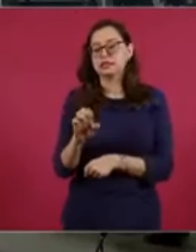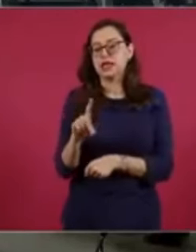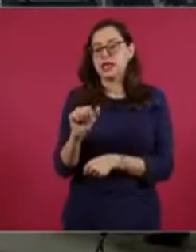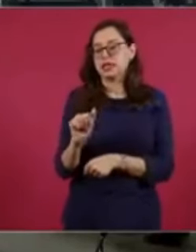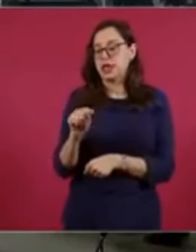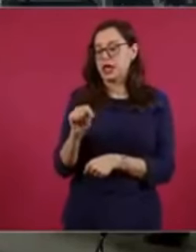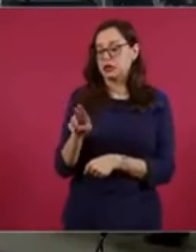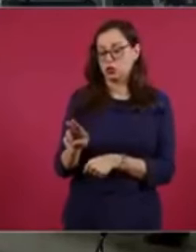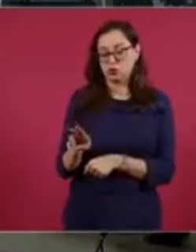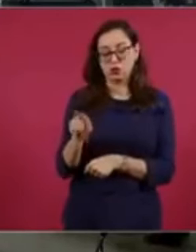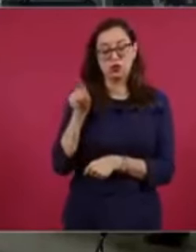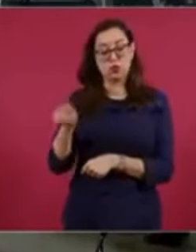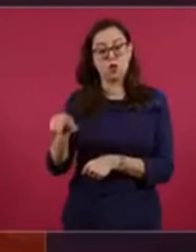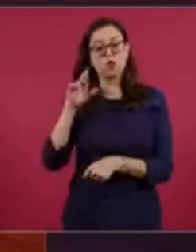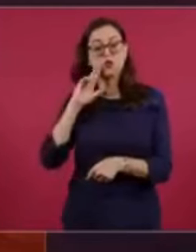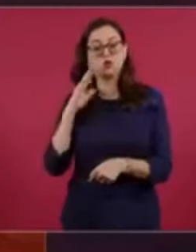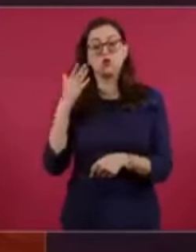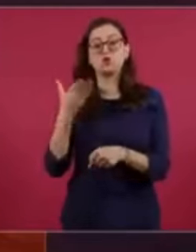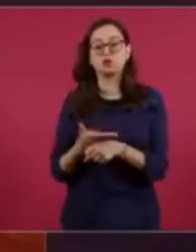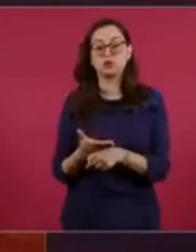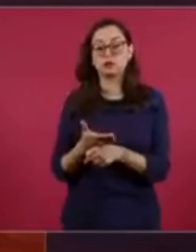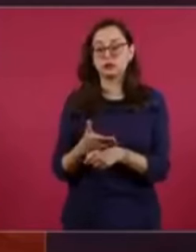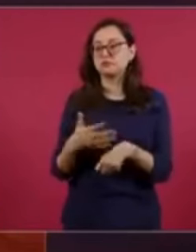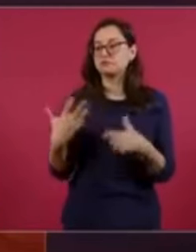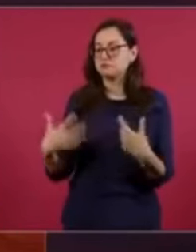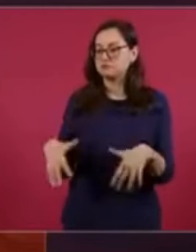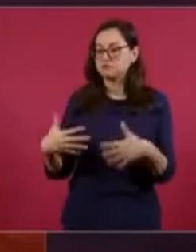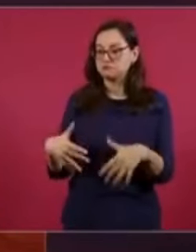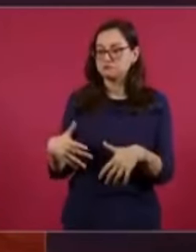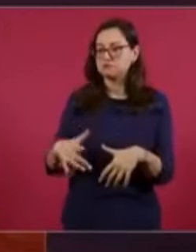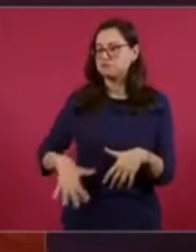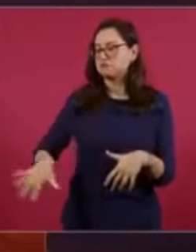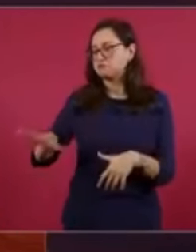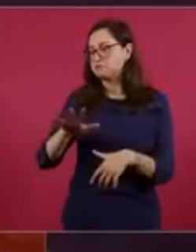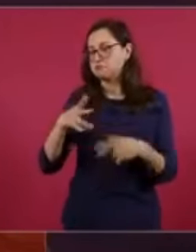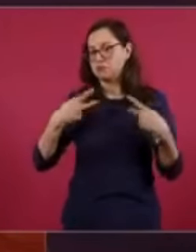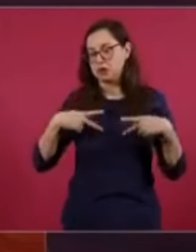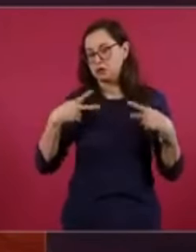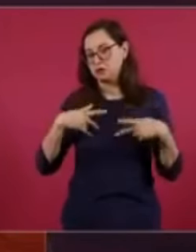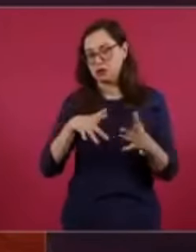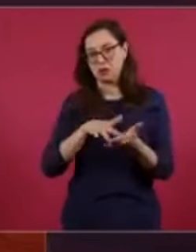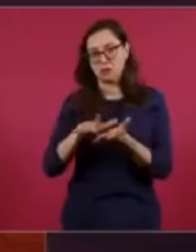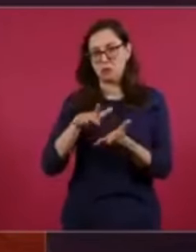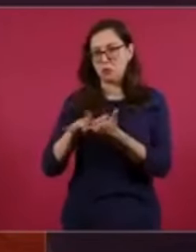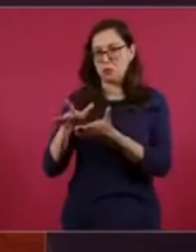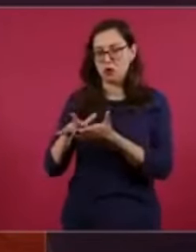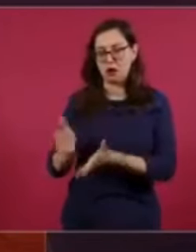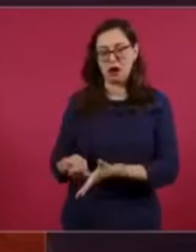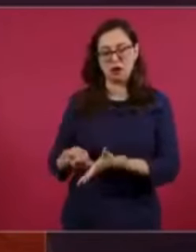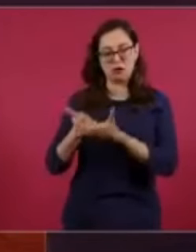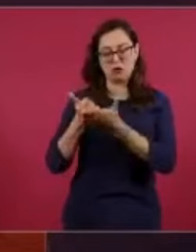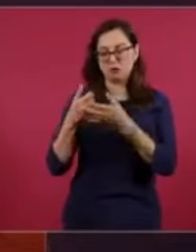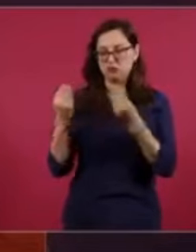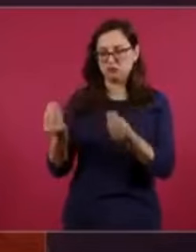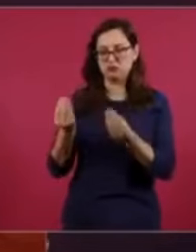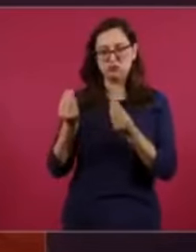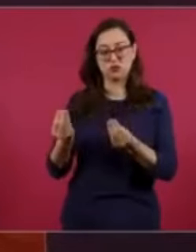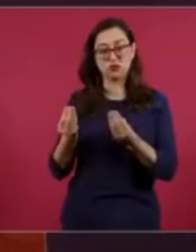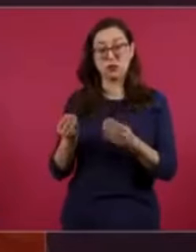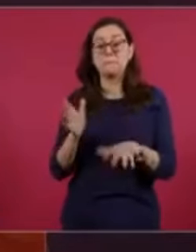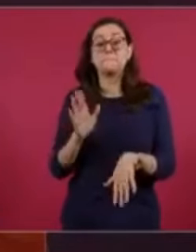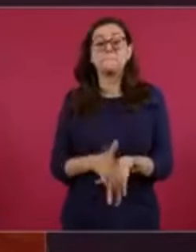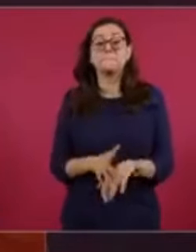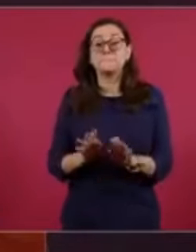Territorial, que ella se encargó de apoyarnos en toda la cuestión social que se está desarrollando ahí. Y desde luego lo más